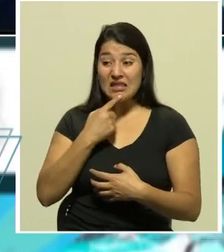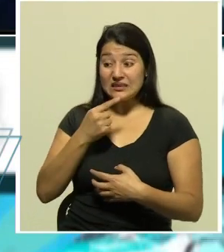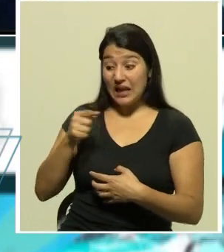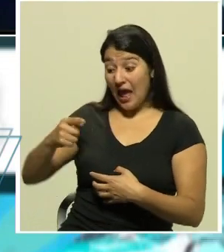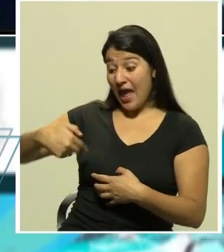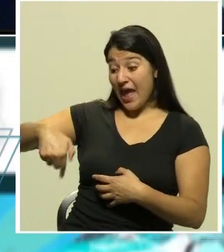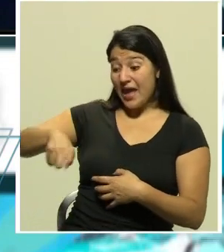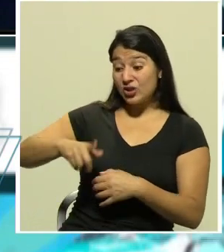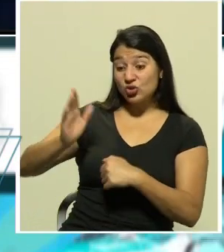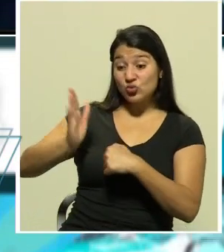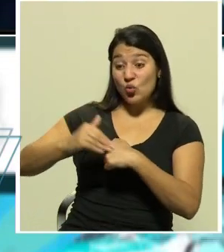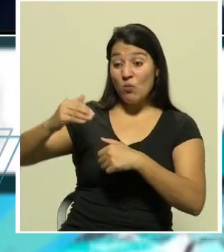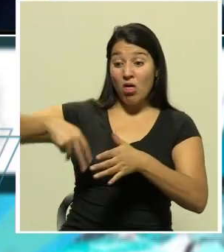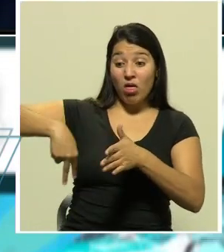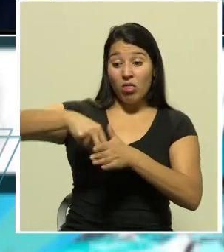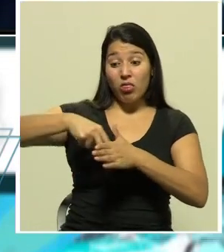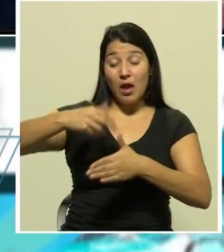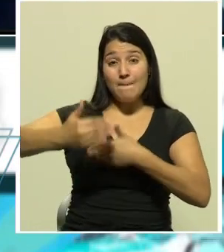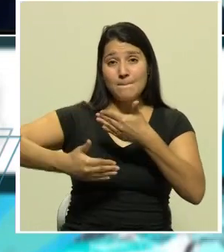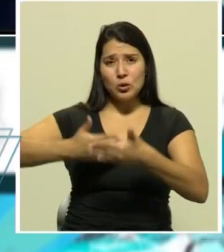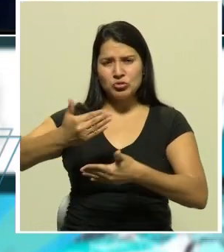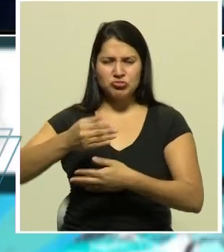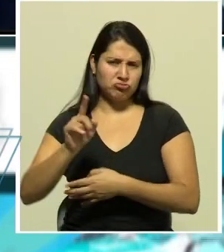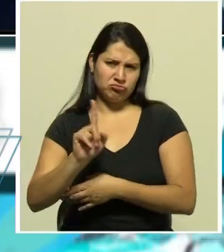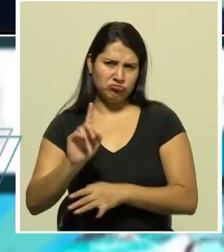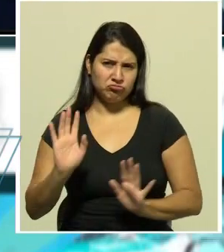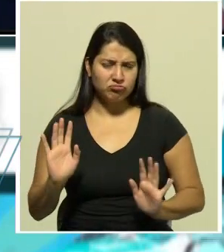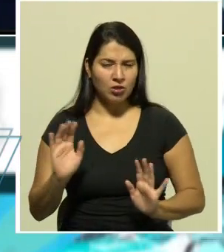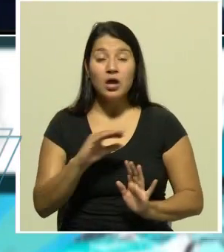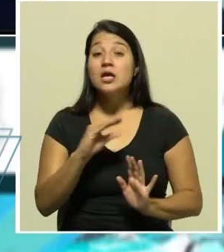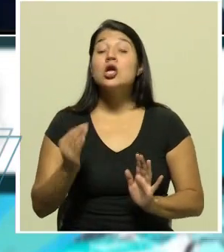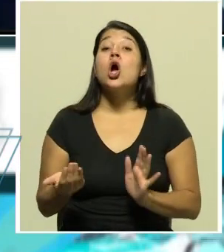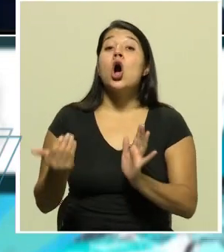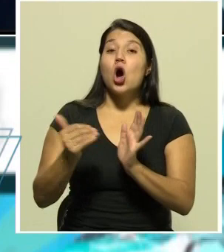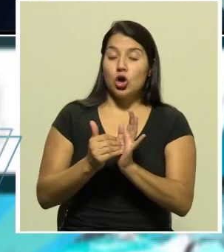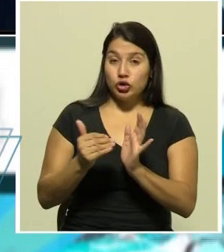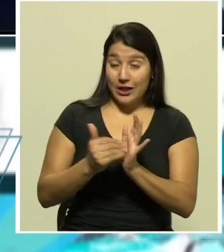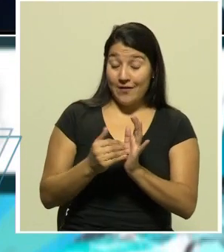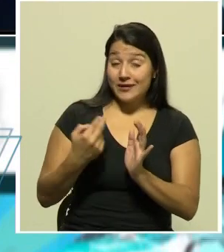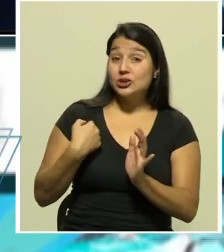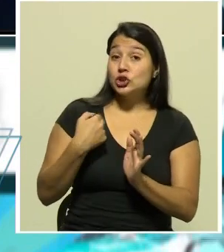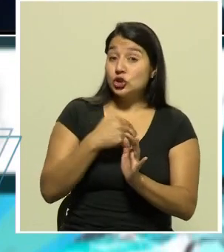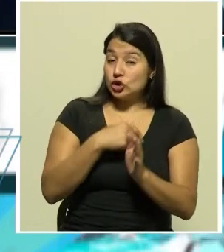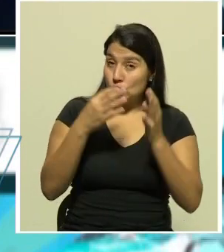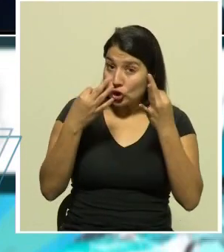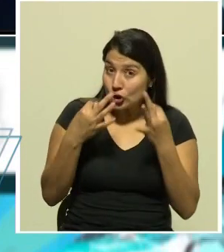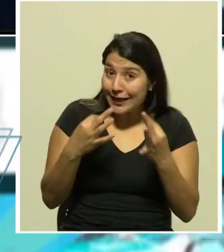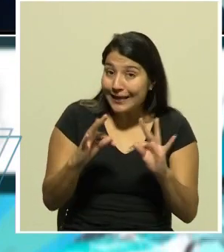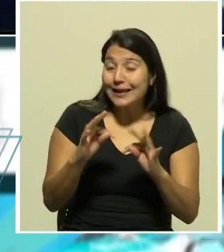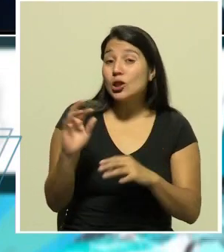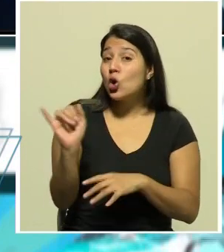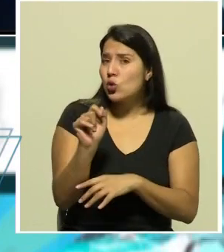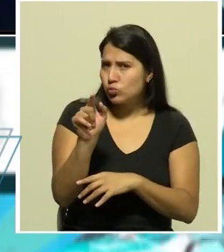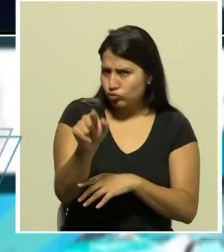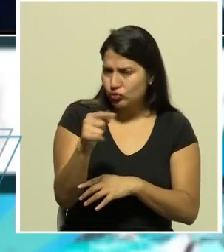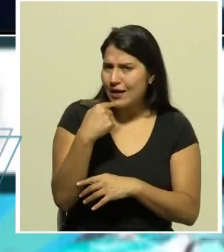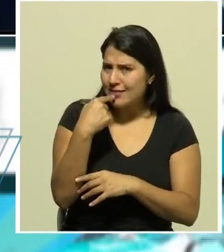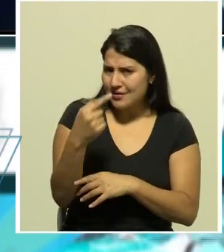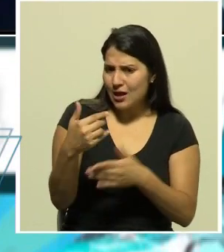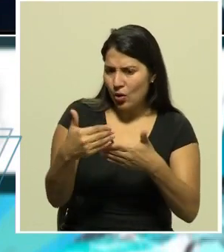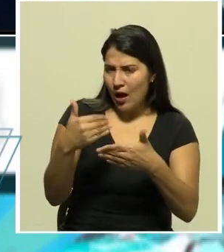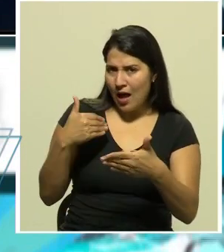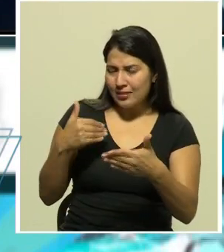por parte de las comunidades y nuevamente lo que se está tratando tal y como lo presentaban ustedes ahora en la nota previa a esta